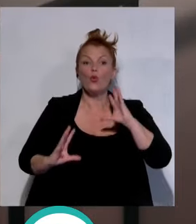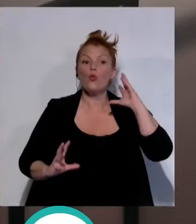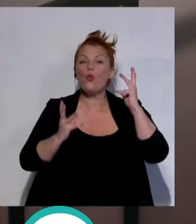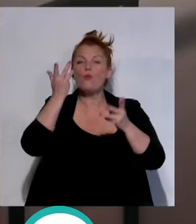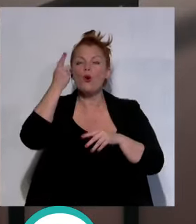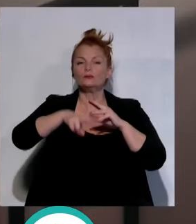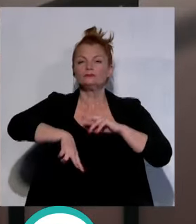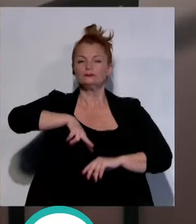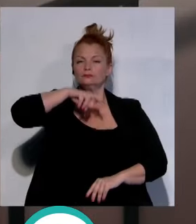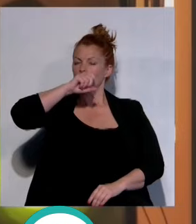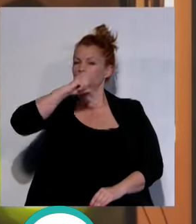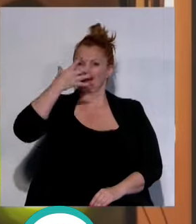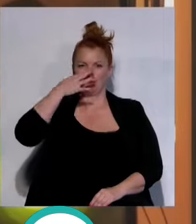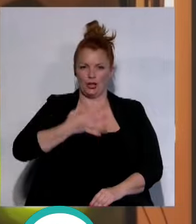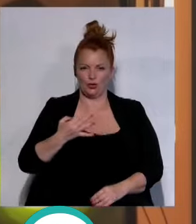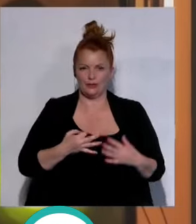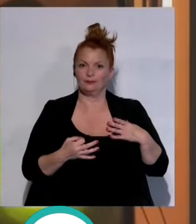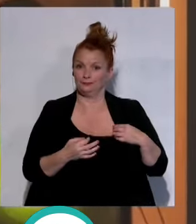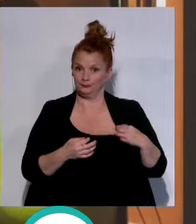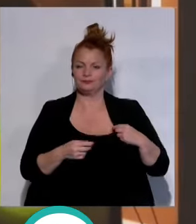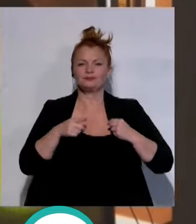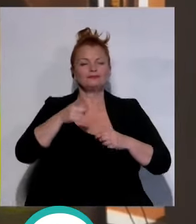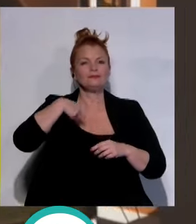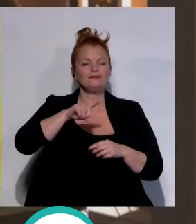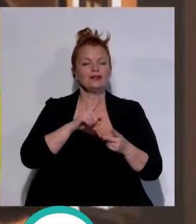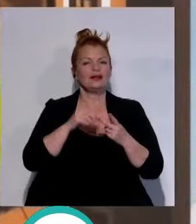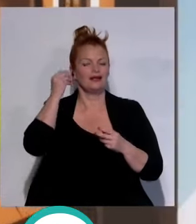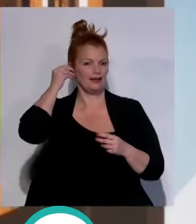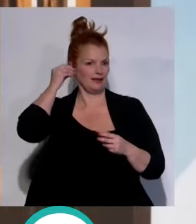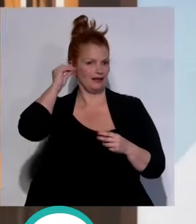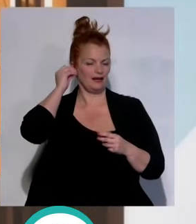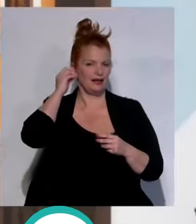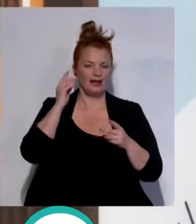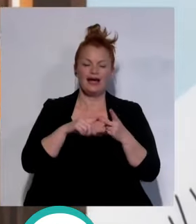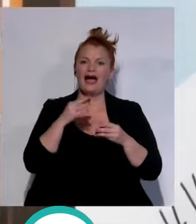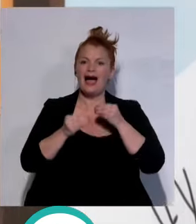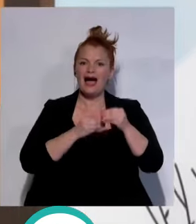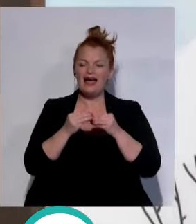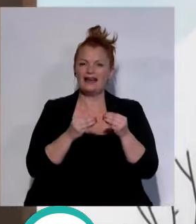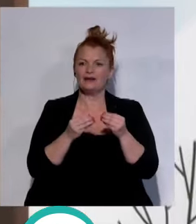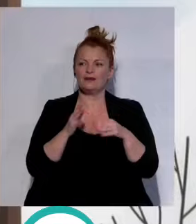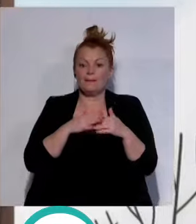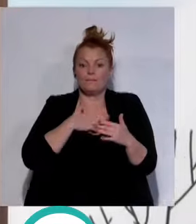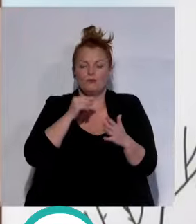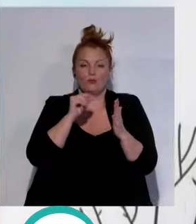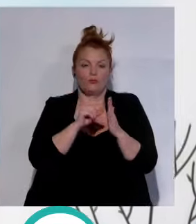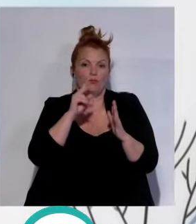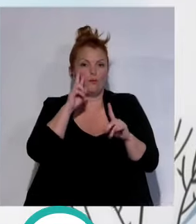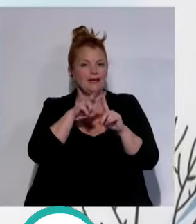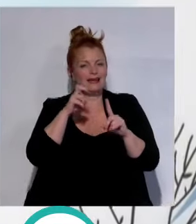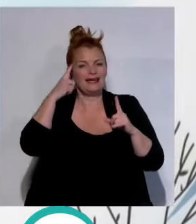más peligroso el error más grande que tenemos en los incendios de vivienda es intentar escapar hacia bajo mi punto de vista